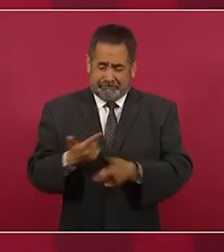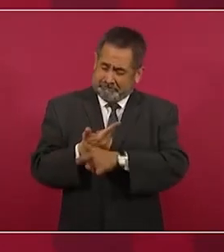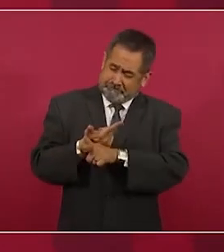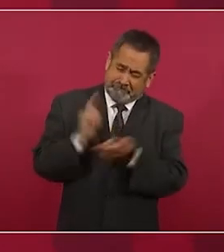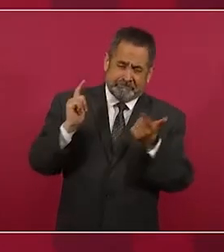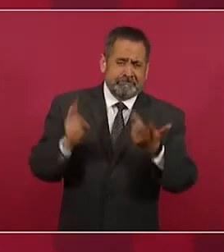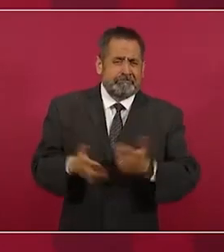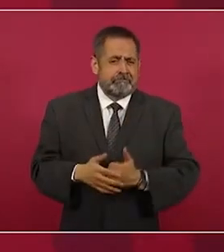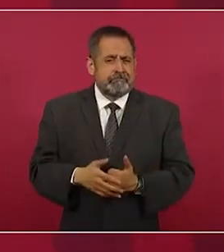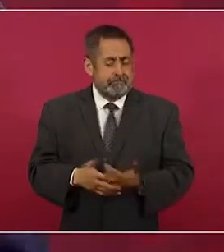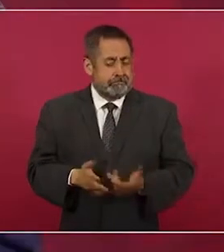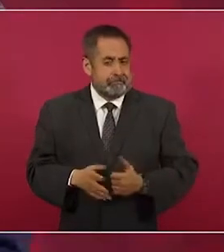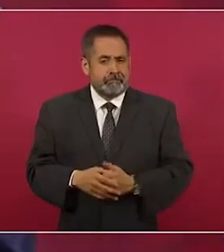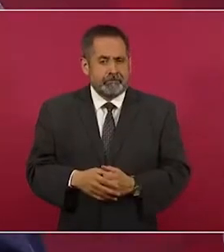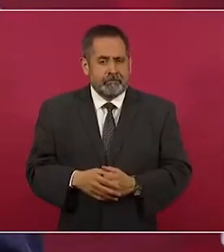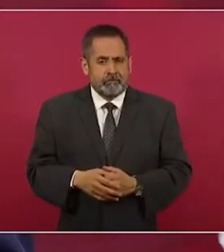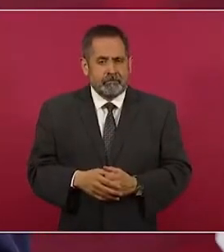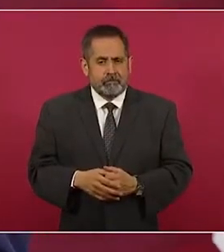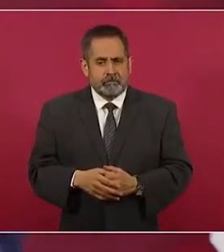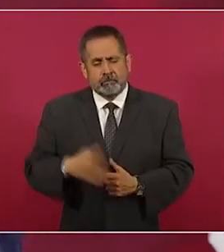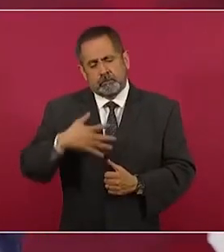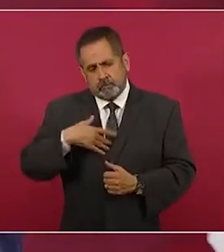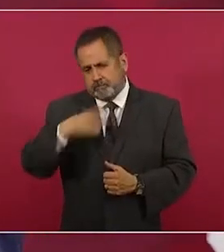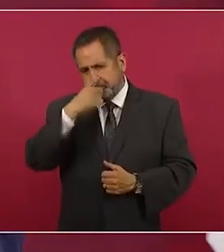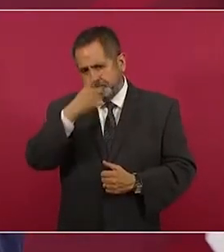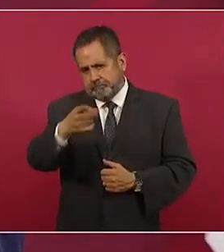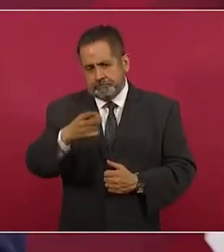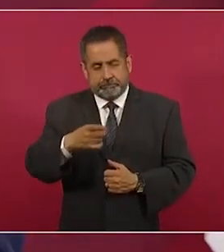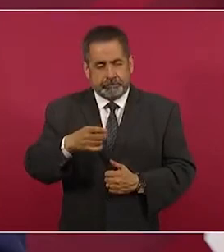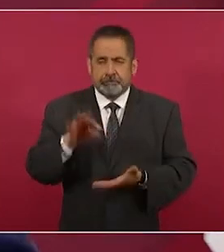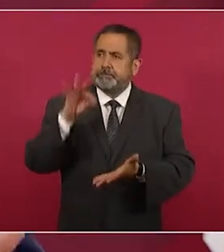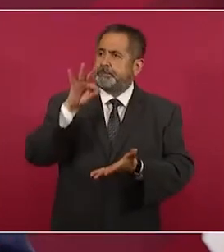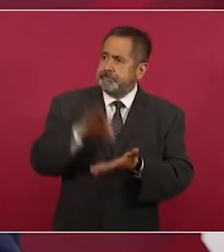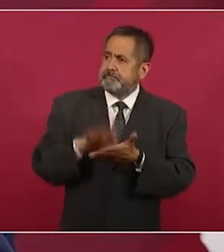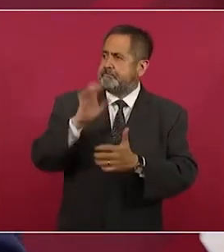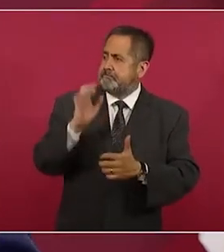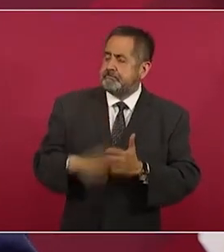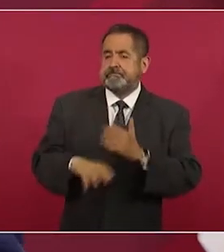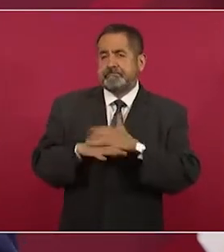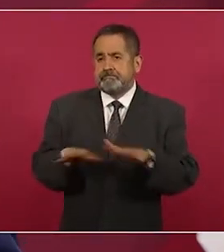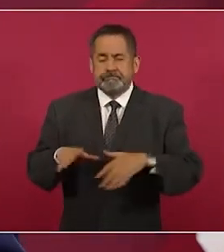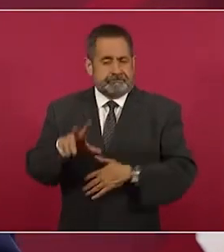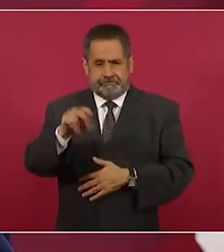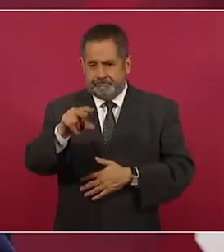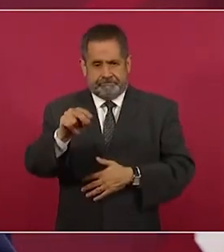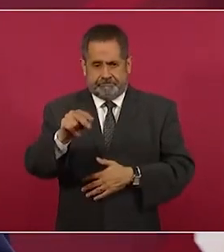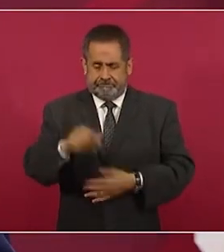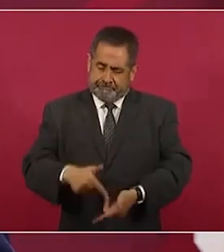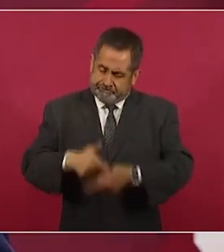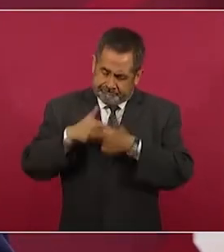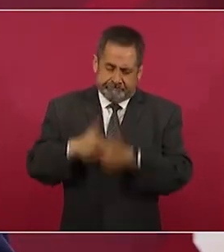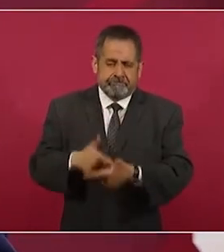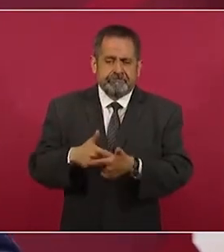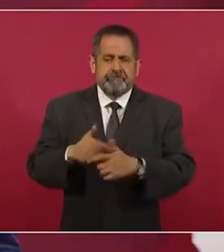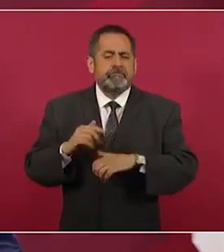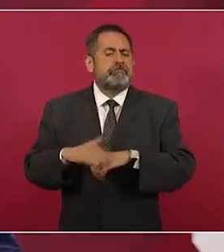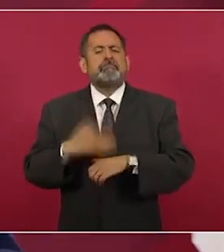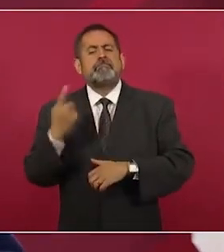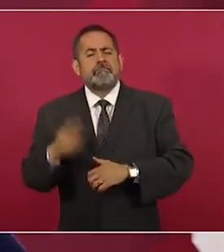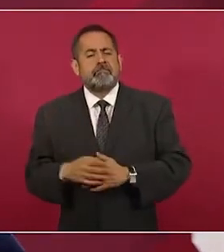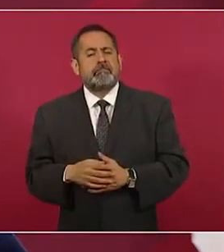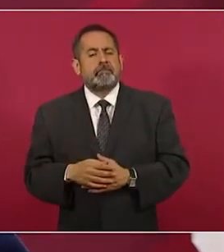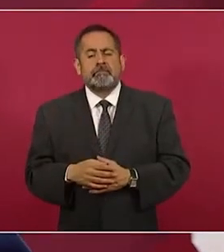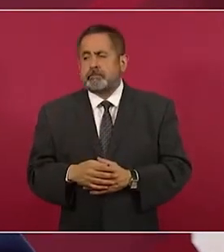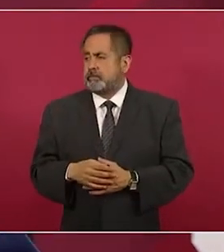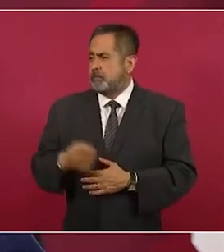Decía yo que esto no termina porque nosotros